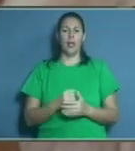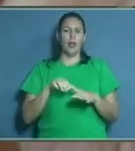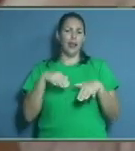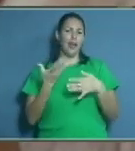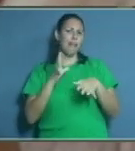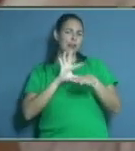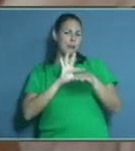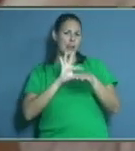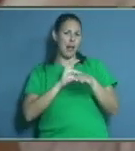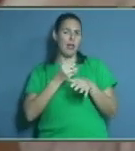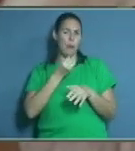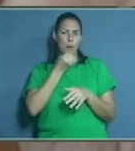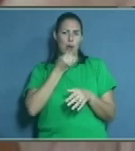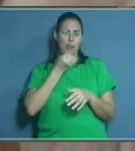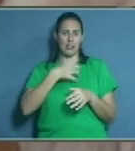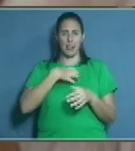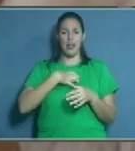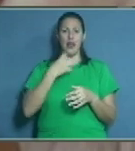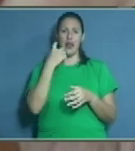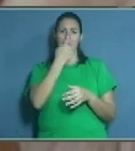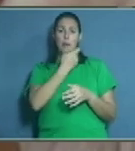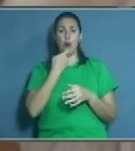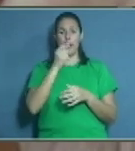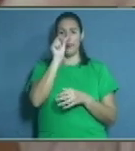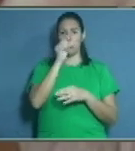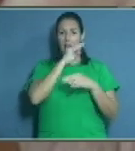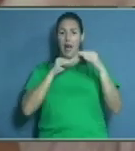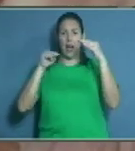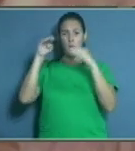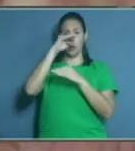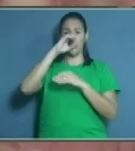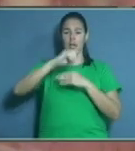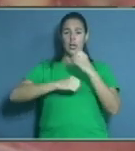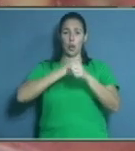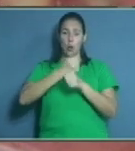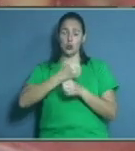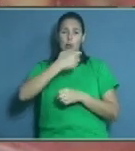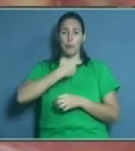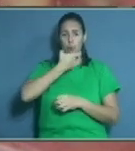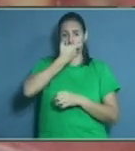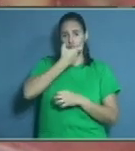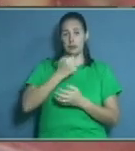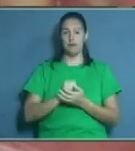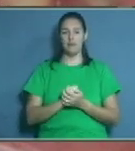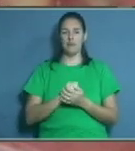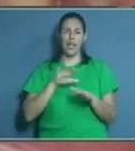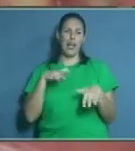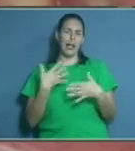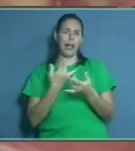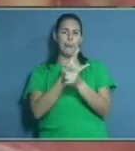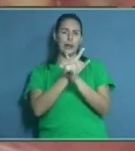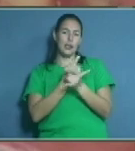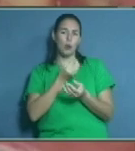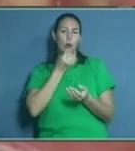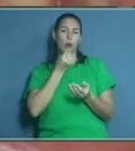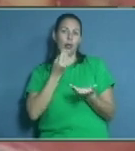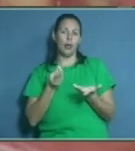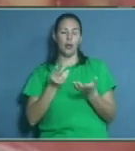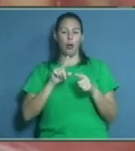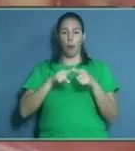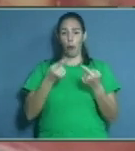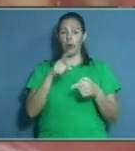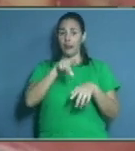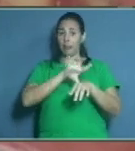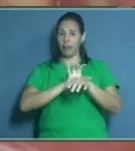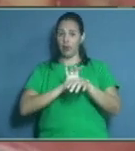de afecciones bucales son más comunes en adultos mayores con prótesis dentales? ¿Qué factores de riesgo se les asocian? ¿Qué tipo de